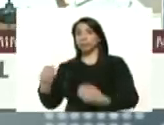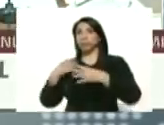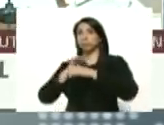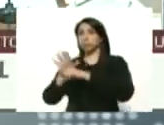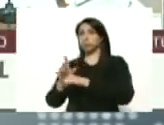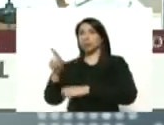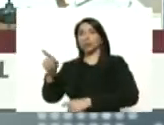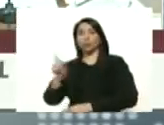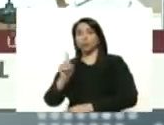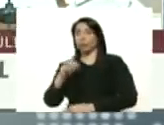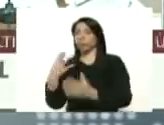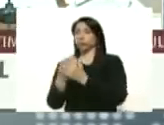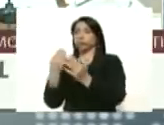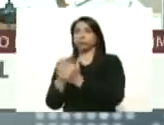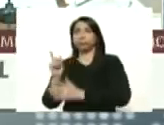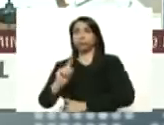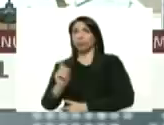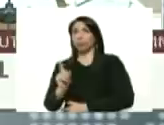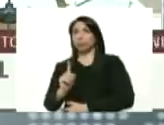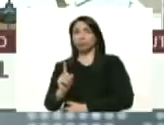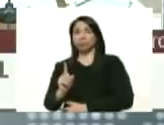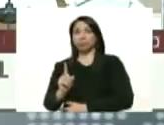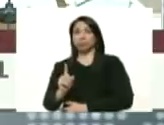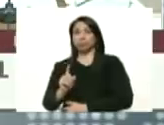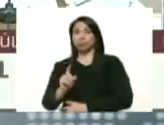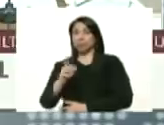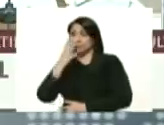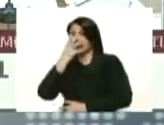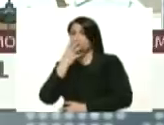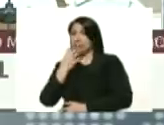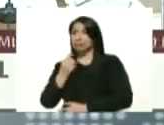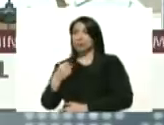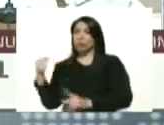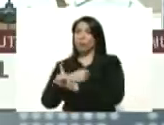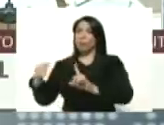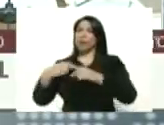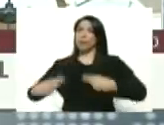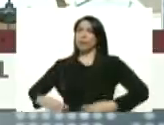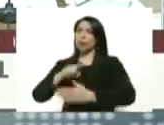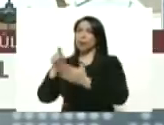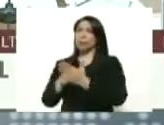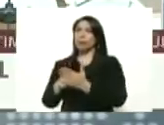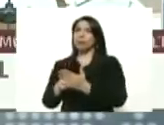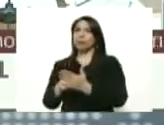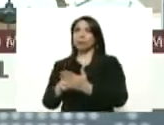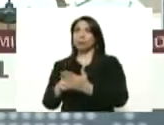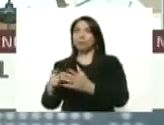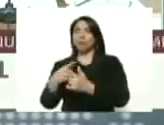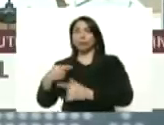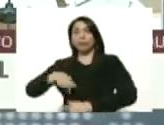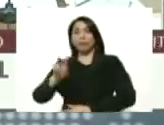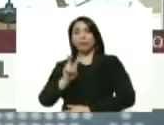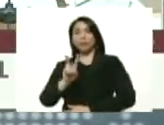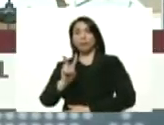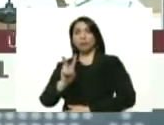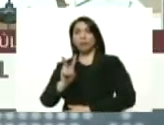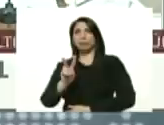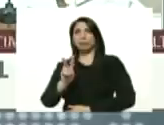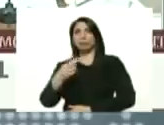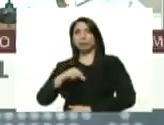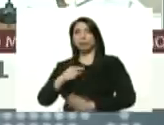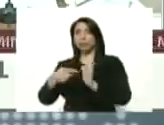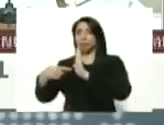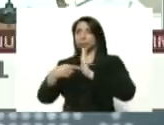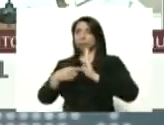no es mamadera y gallo es dramática golpea a la humanidad entera y desde Venezuela hemos